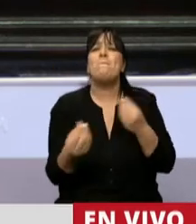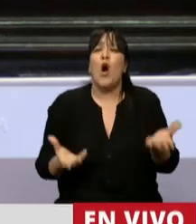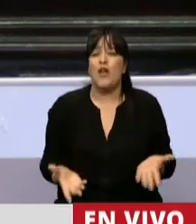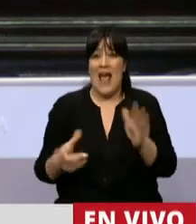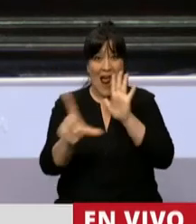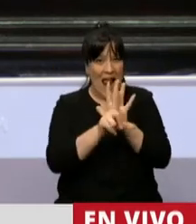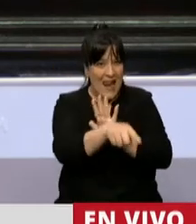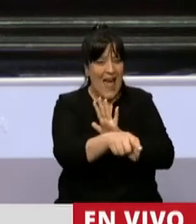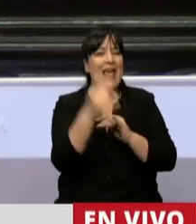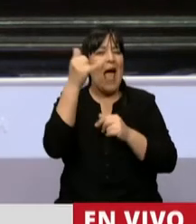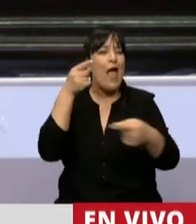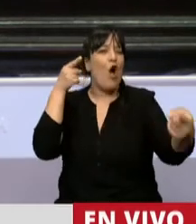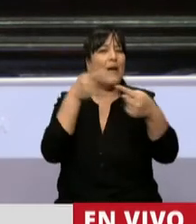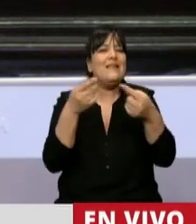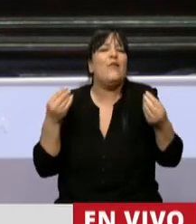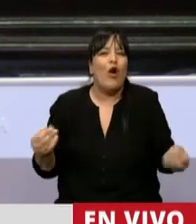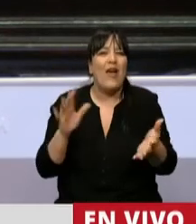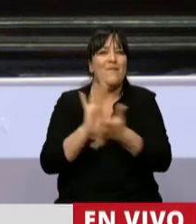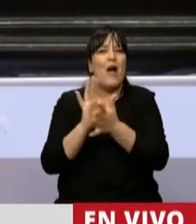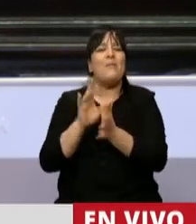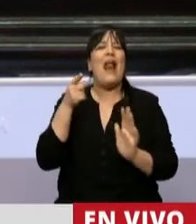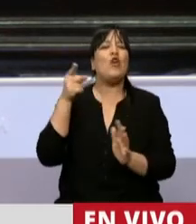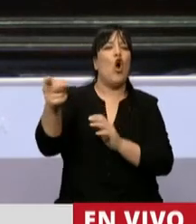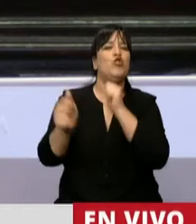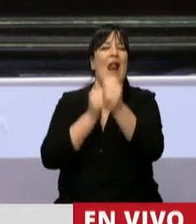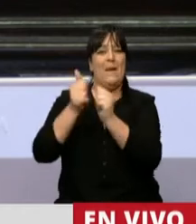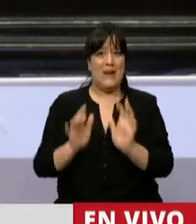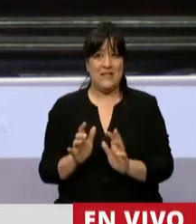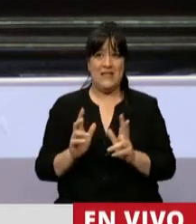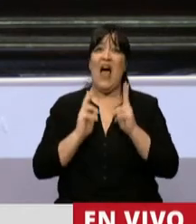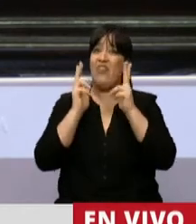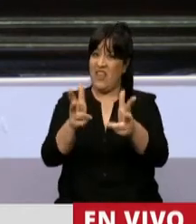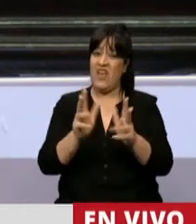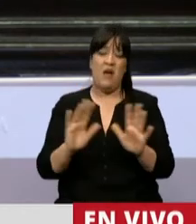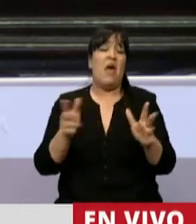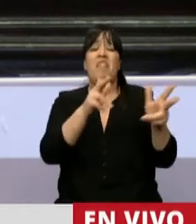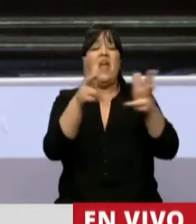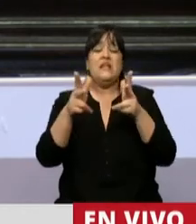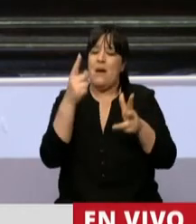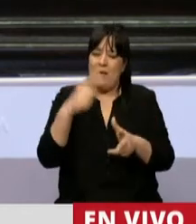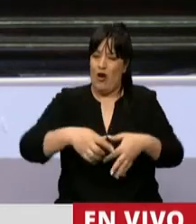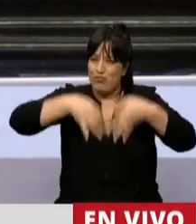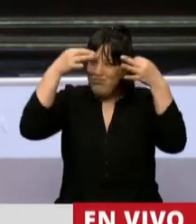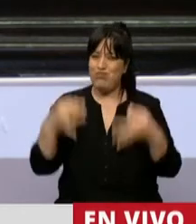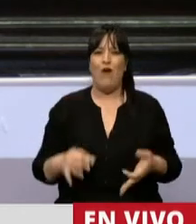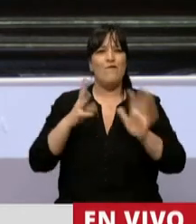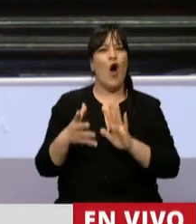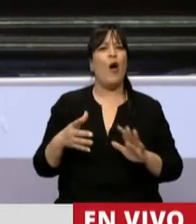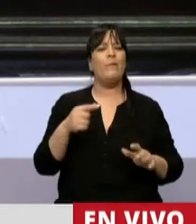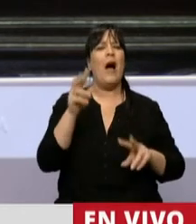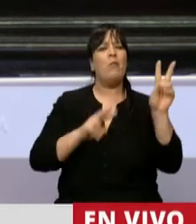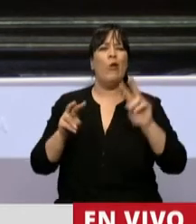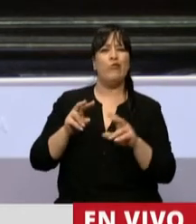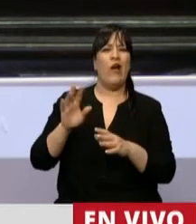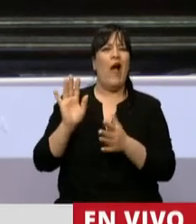de esta ley hay una mirada anti-empresa. Digan lo que digan. La demonización de las grandes